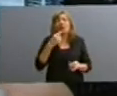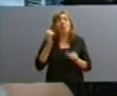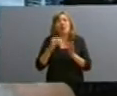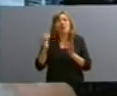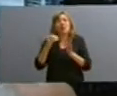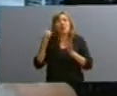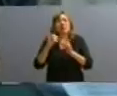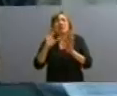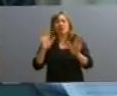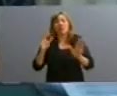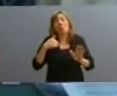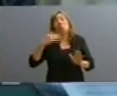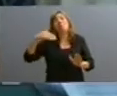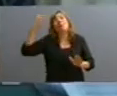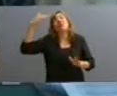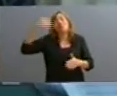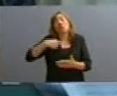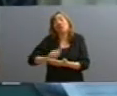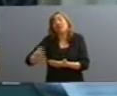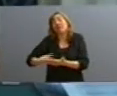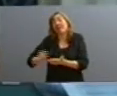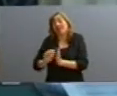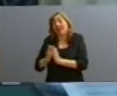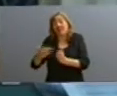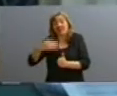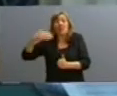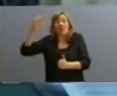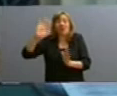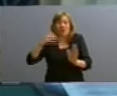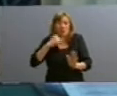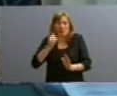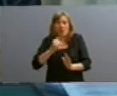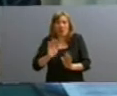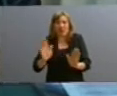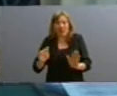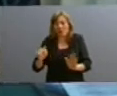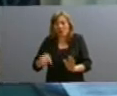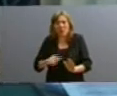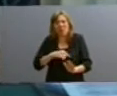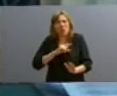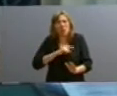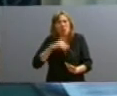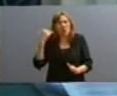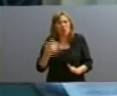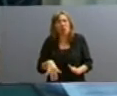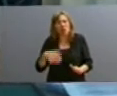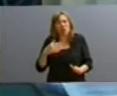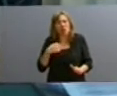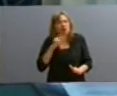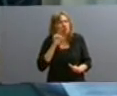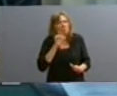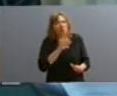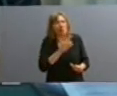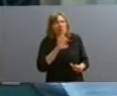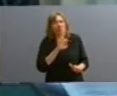tal vez en las memorias pueda hacerlo, porque no quiero una cosa tan dolorosa, yo lo viví como